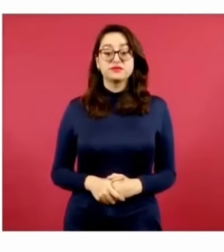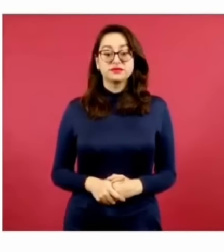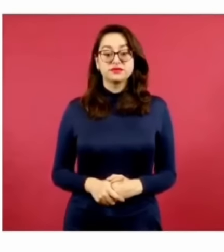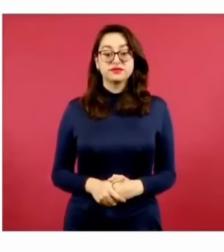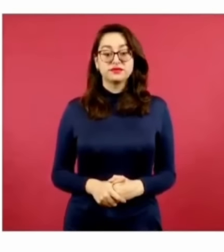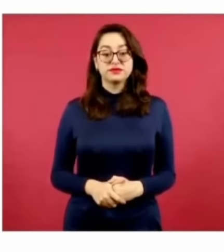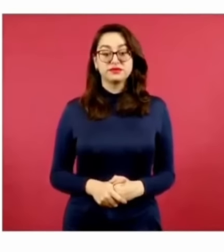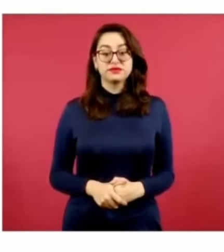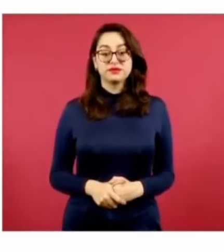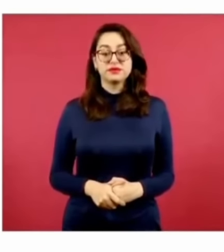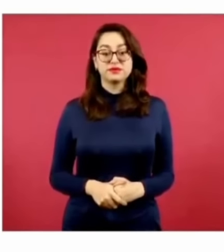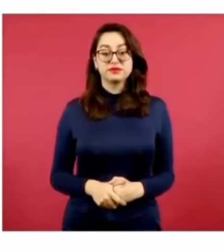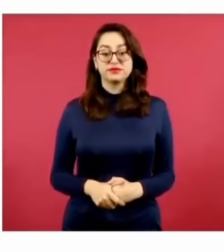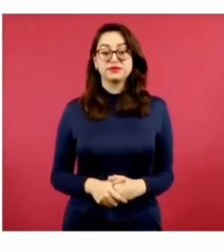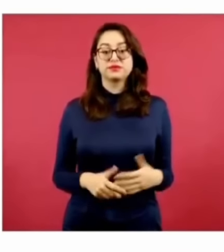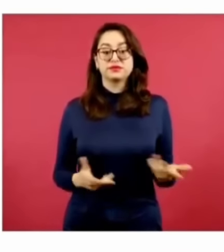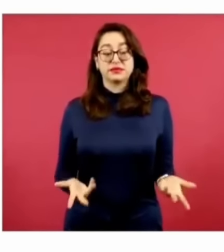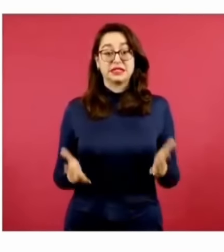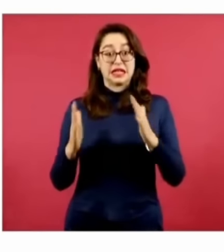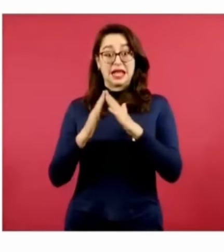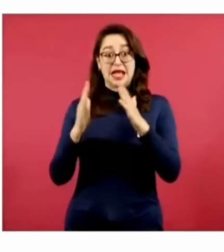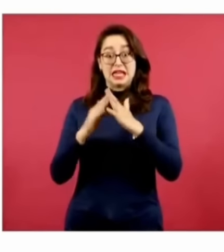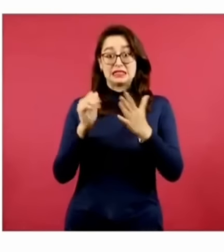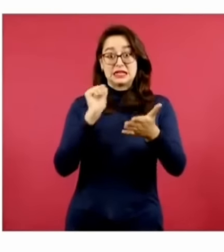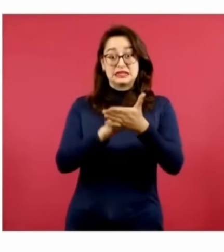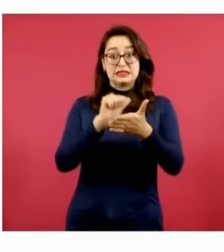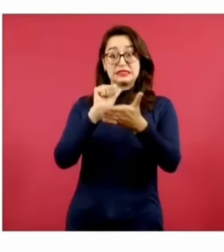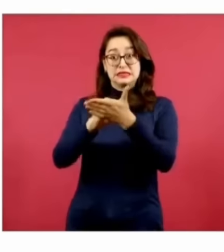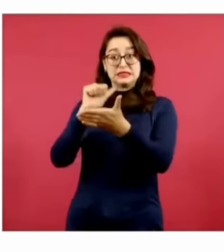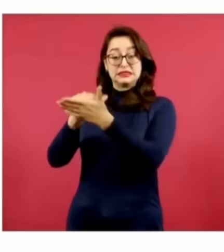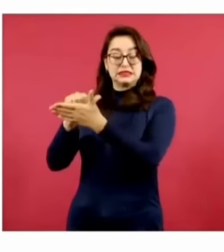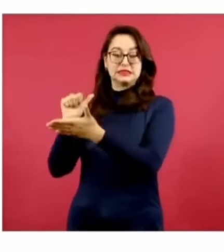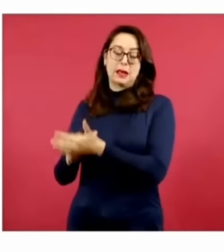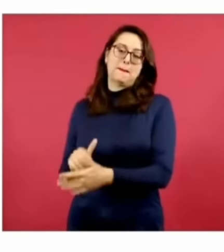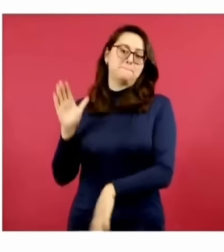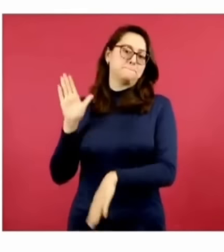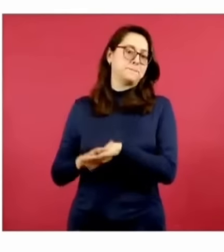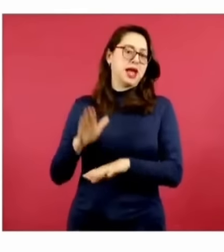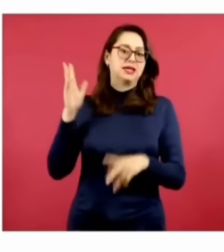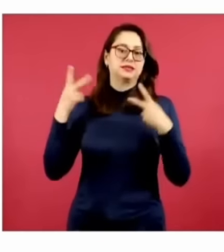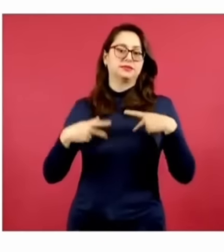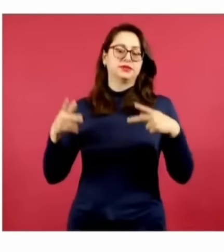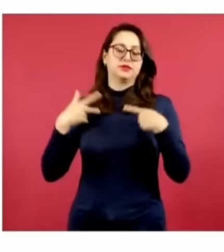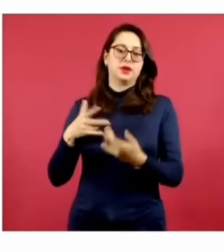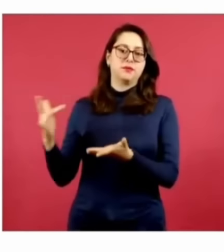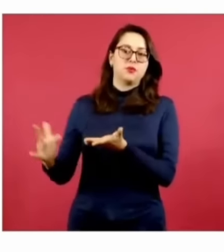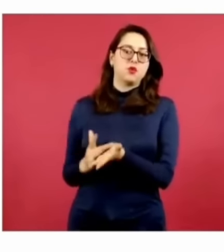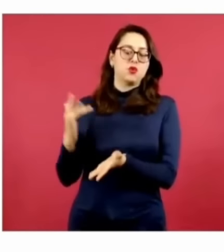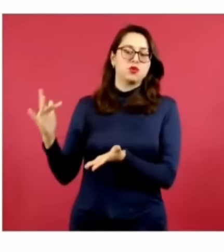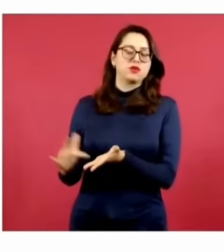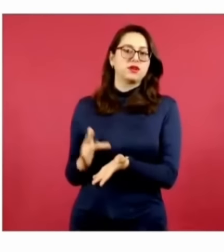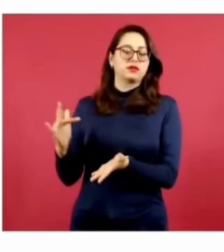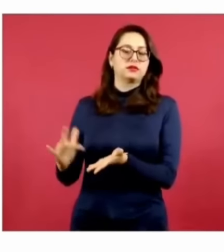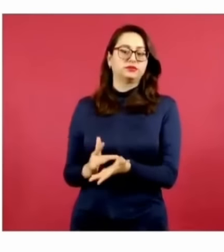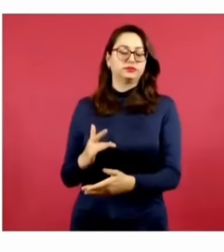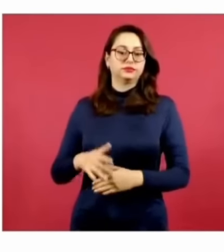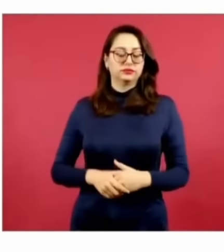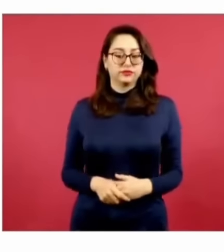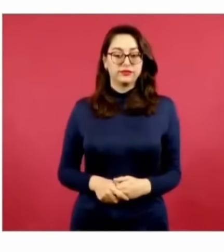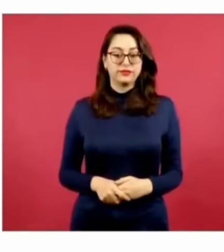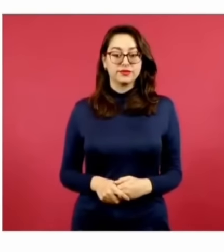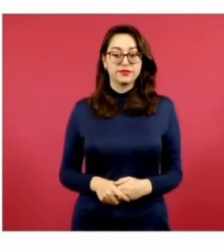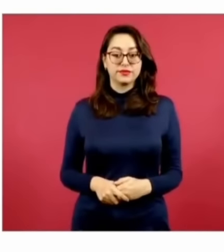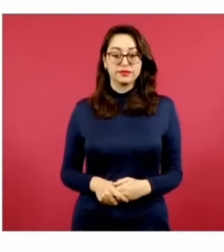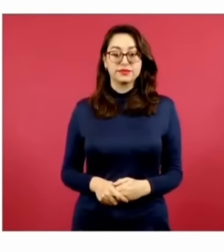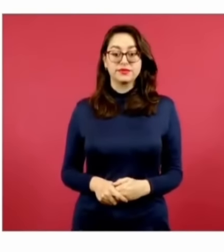En vivienda estamos mejor, porque aun cuando ya hay